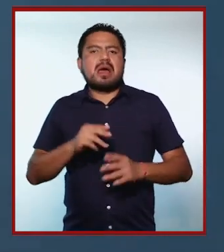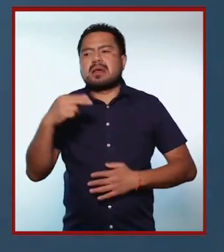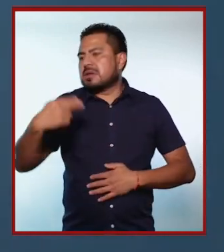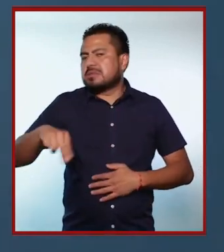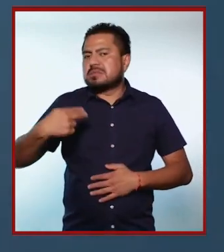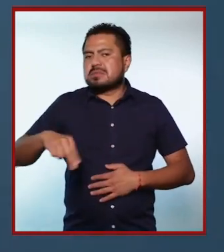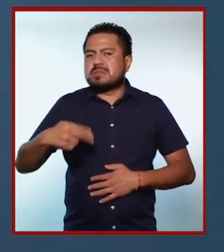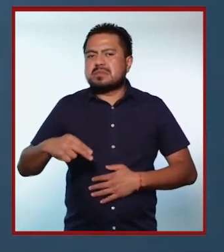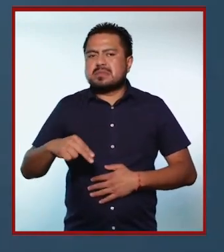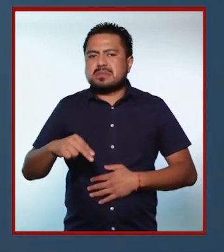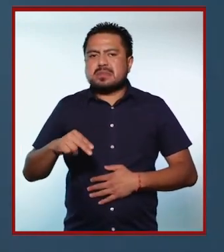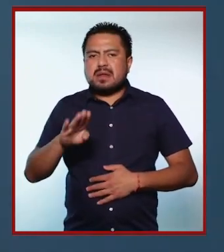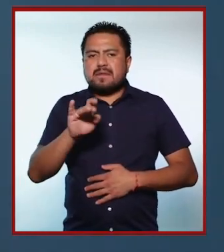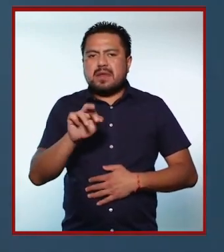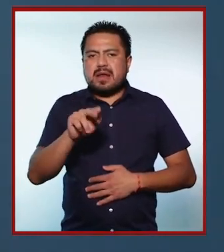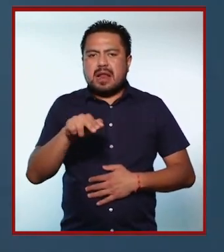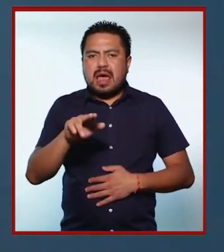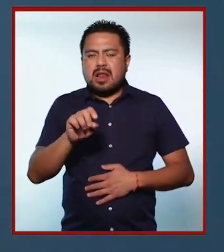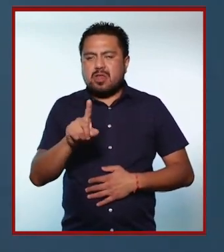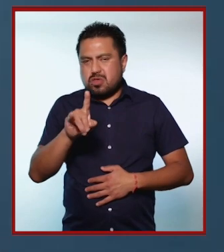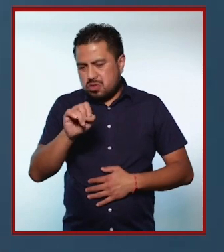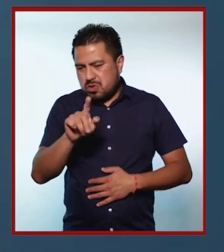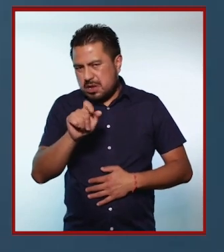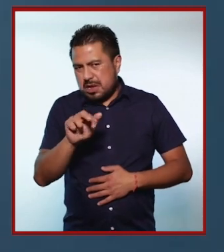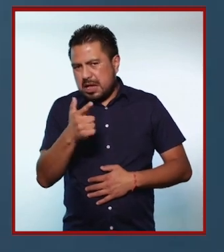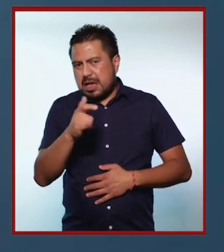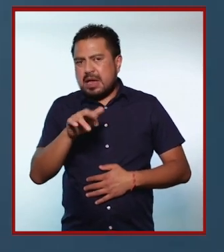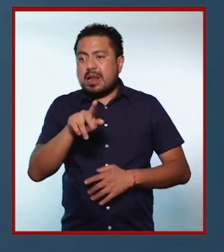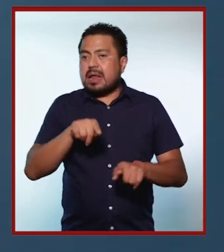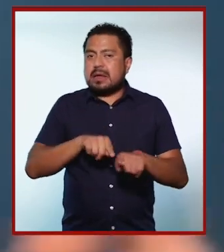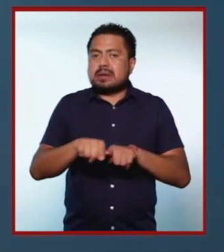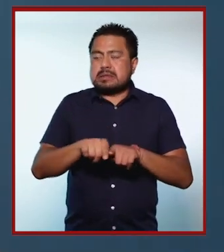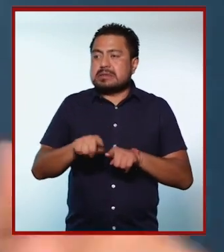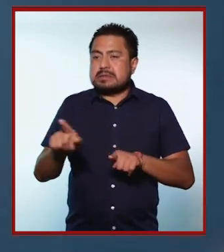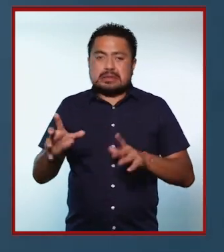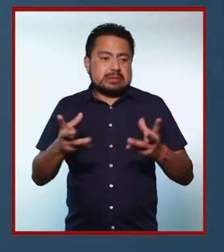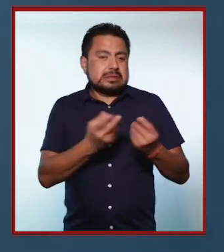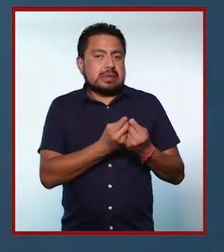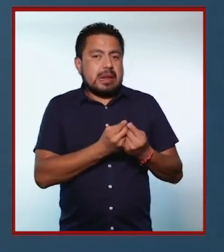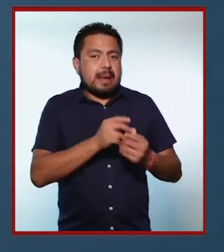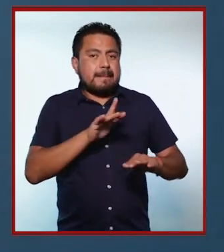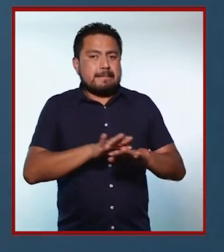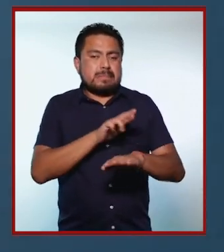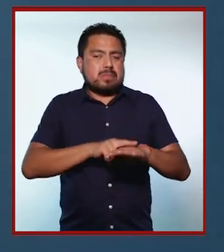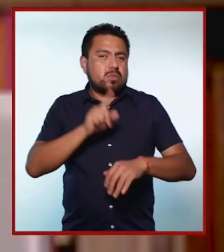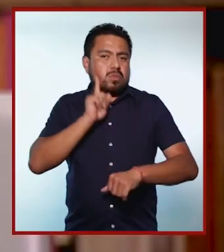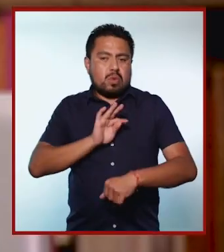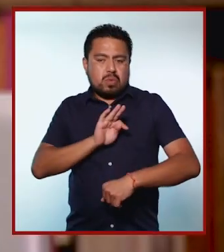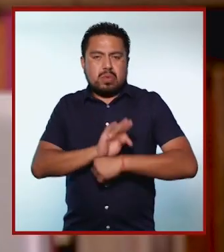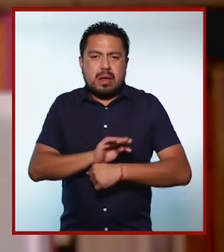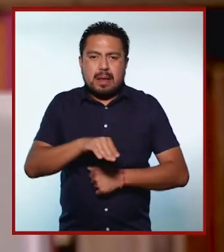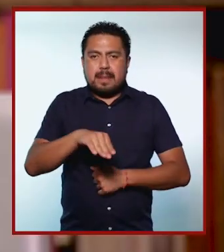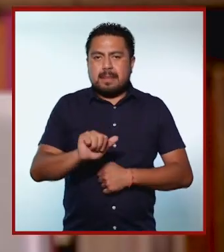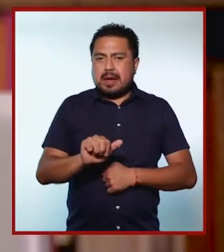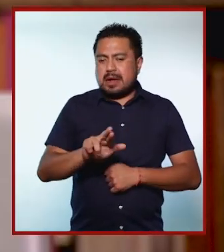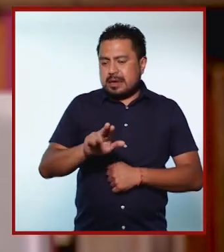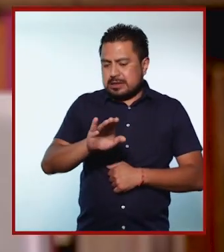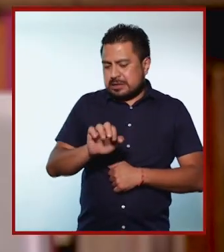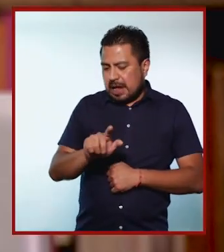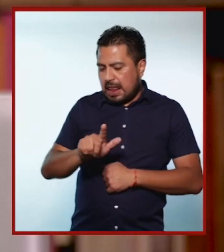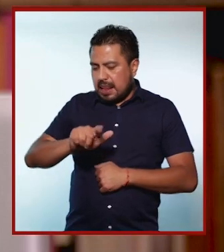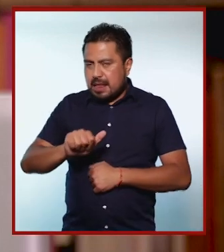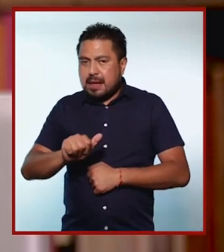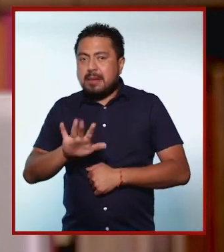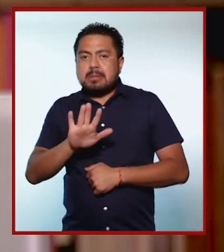ya falleció, que se llama, bueno, se llamaba Bernardo Lagarde, que es hermano de una de las más grandes feministas mexicanas, de Marcela